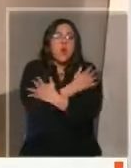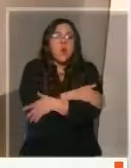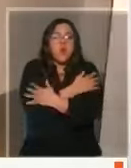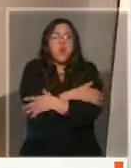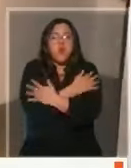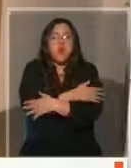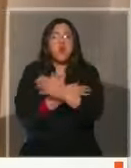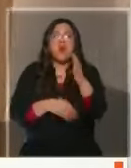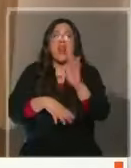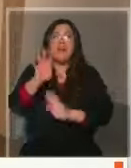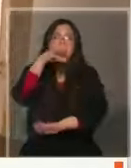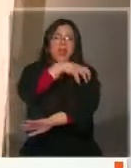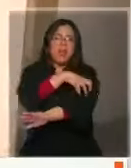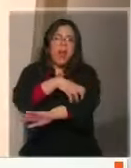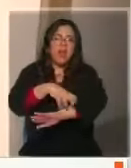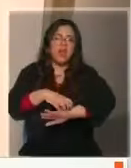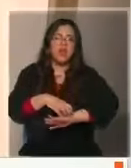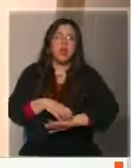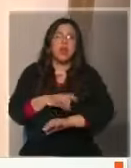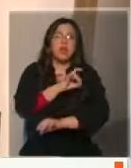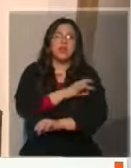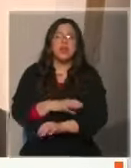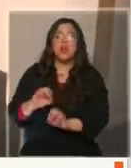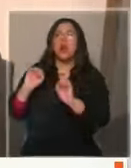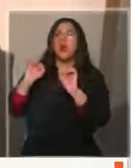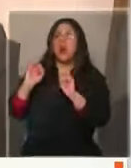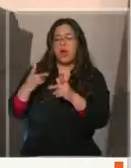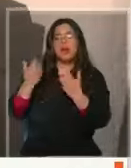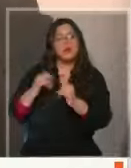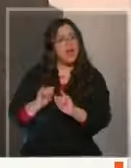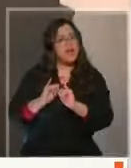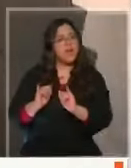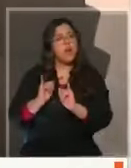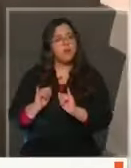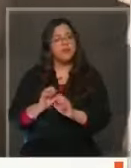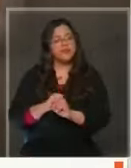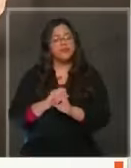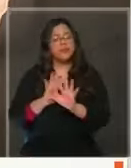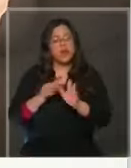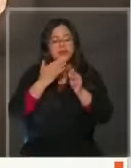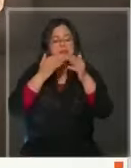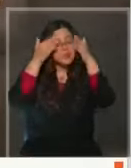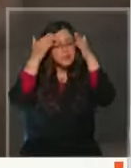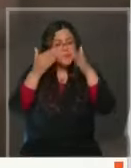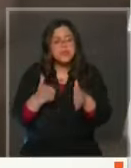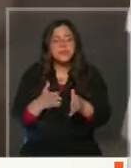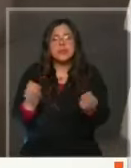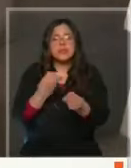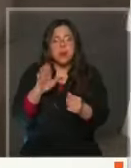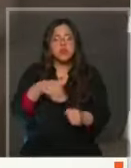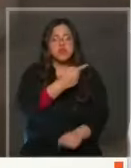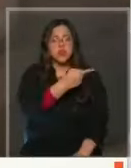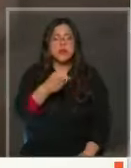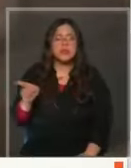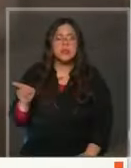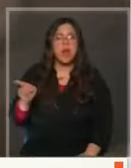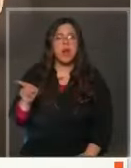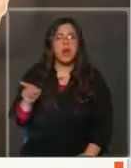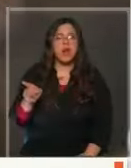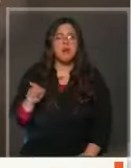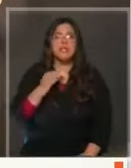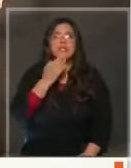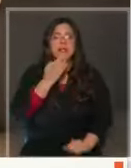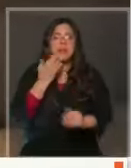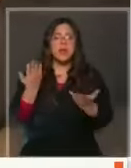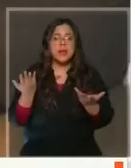nuestro país. Perfecto. Quedamos al día con todos esos detalles, muy ya pendientes de lo que va a ocurrir la próxima semana, muy pendientes